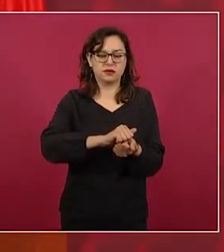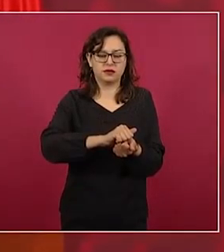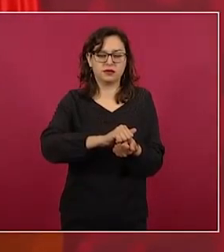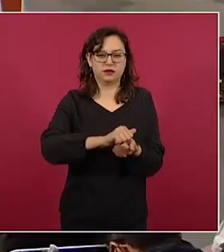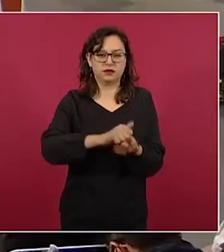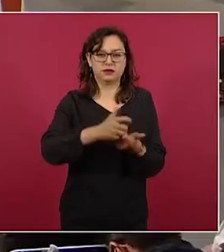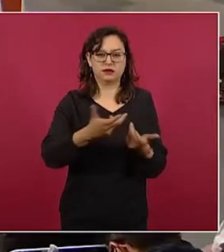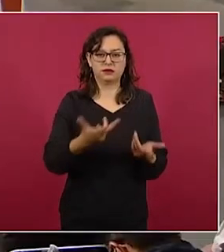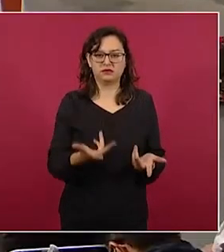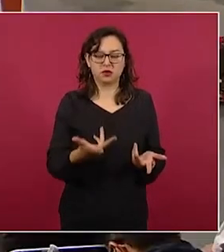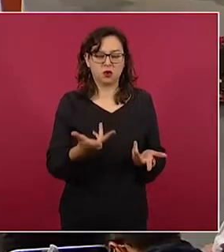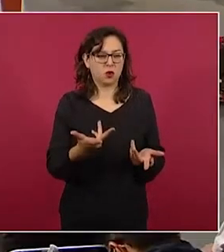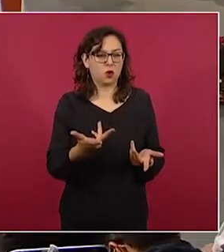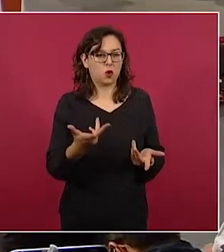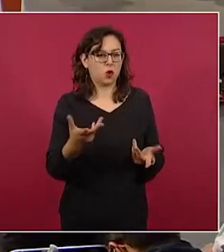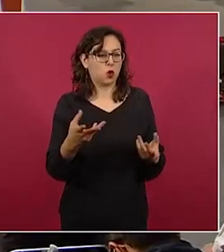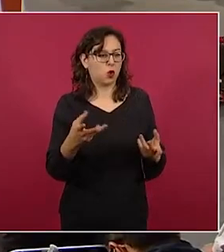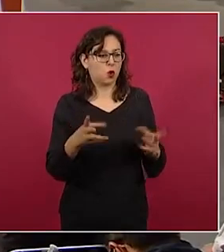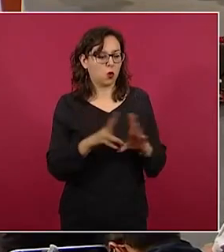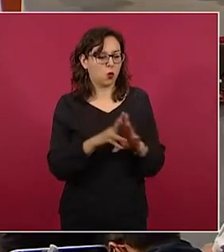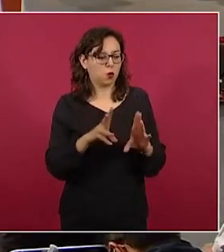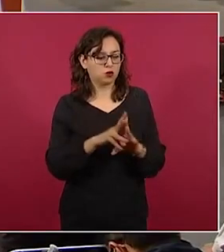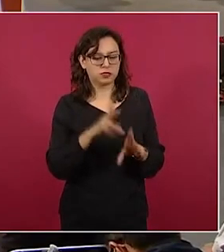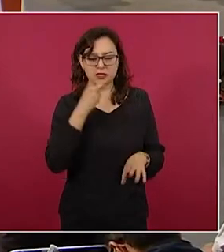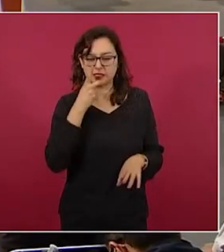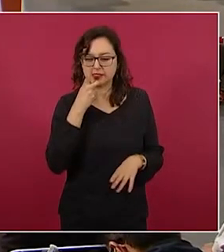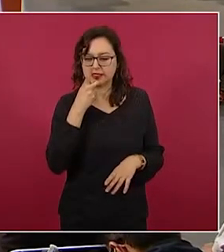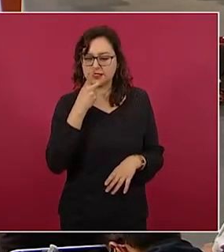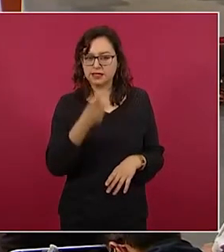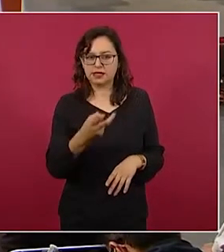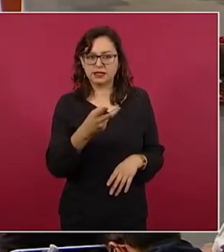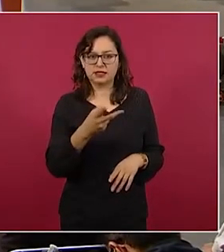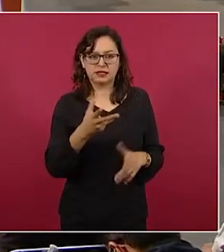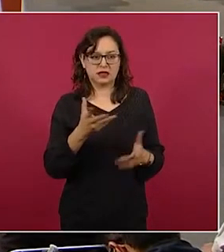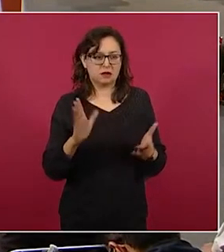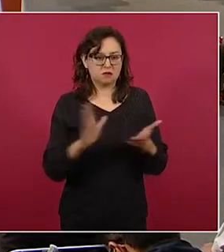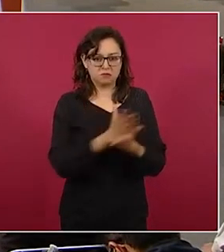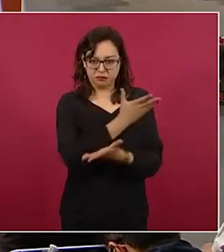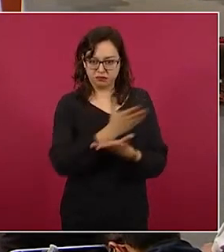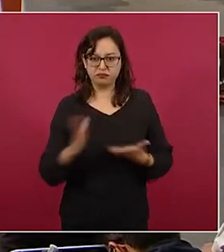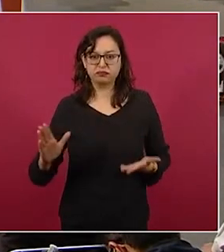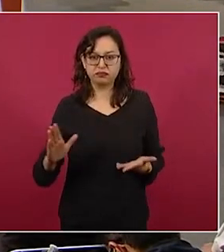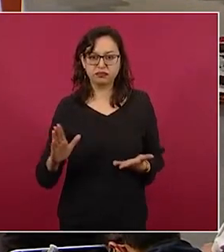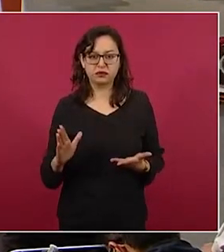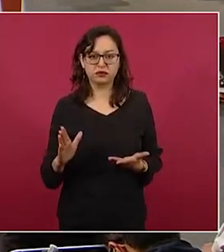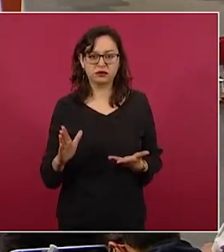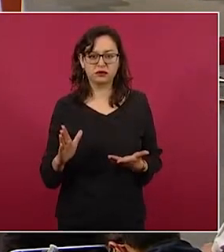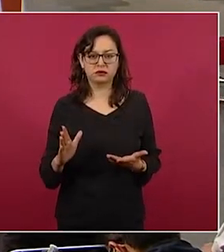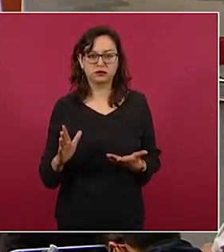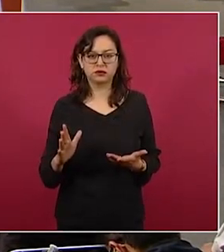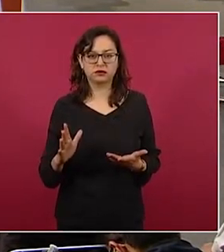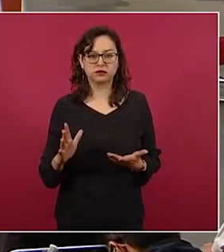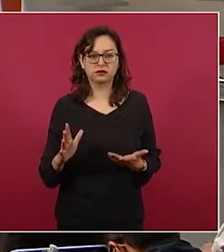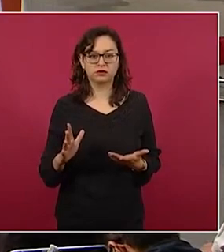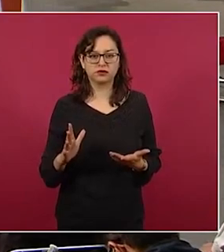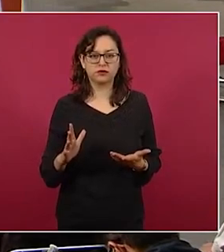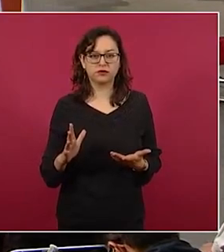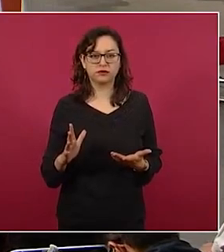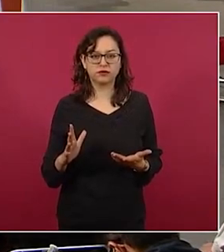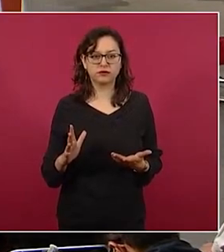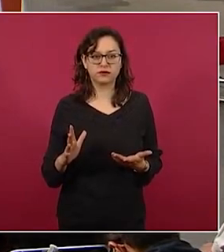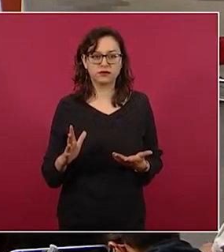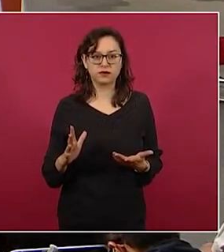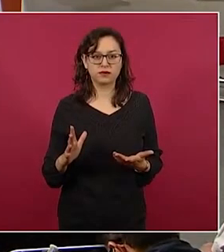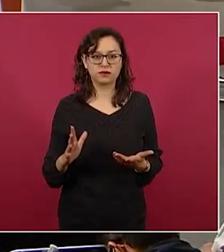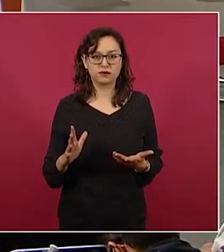sería, ingeniero Vallejo? La clasificación. Quiero clasificar arena, grava,